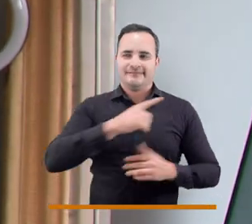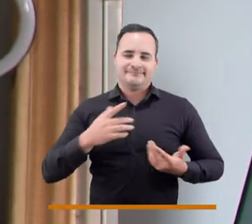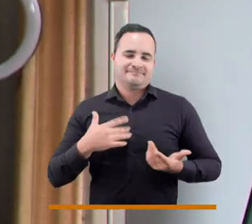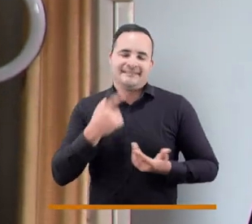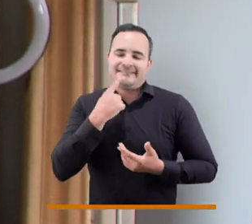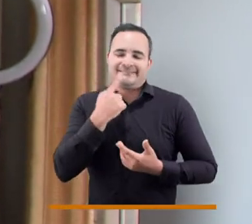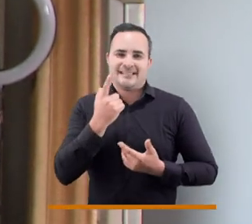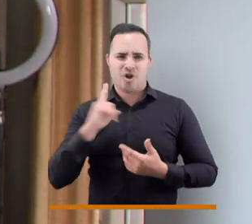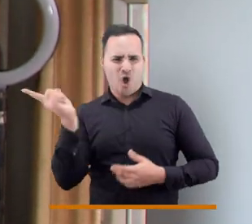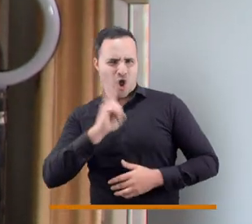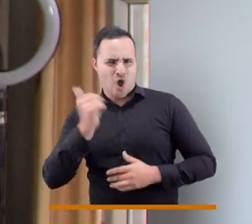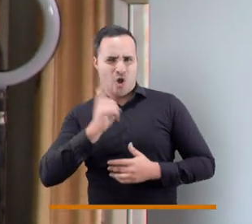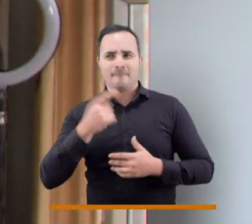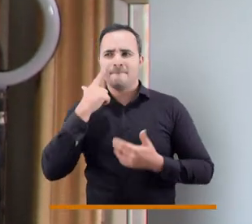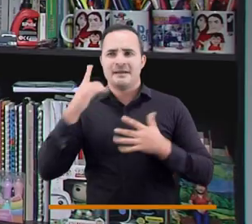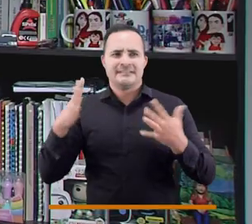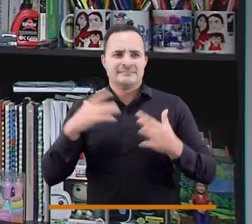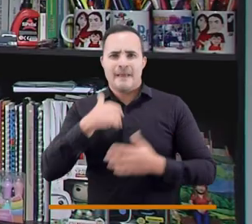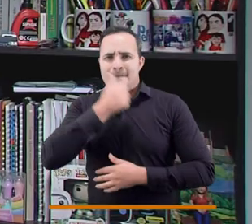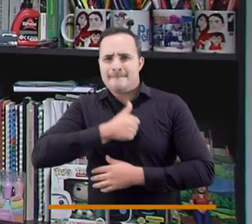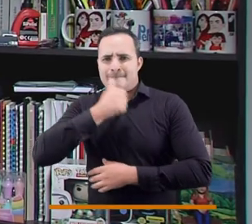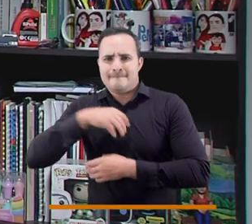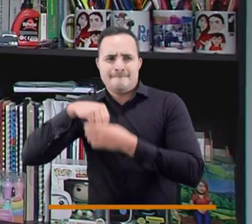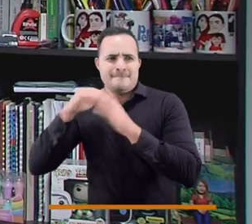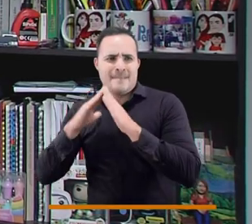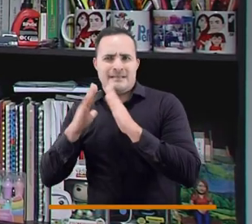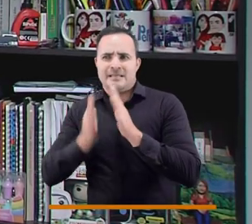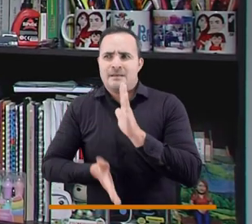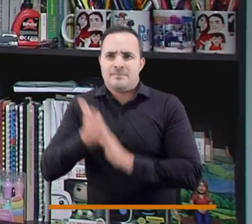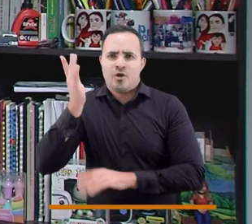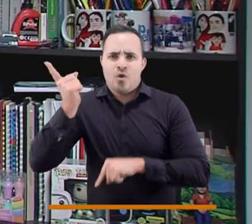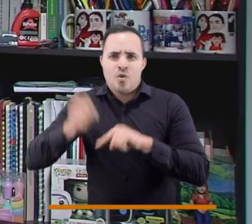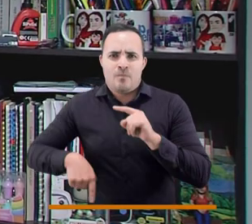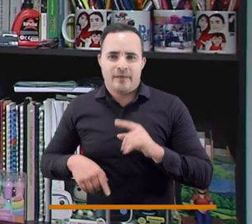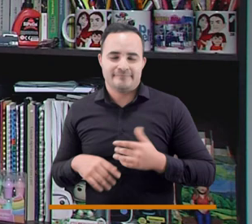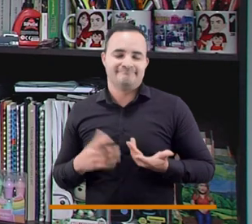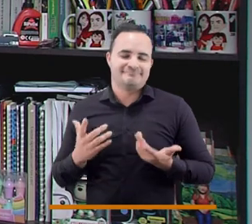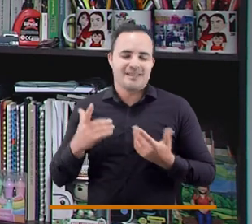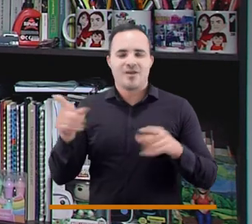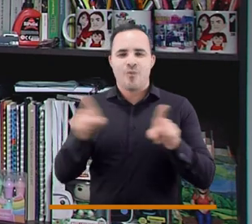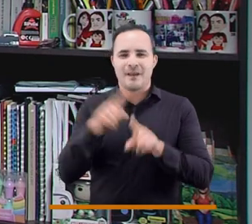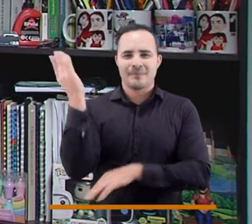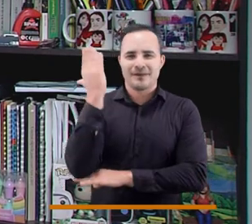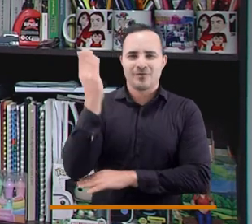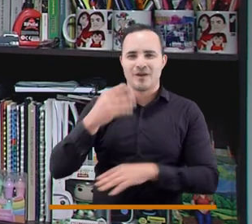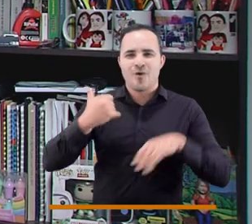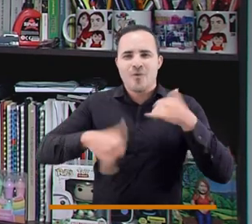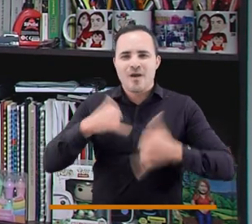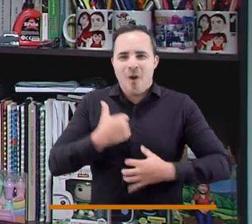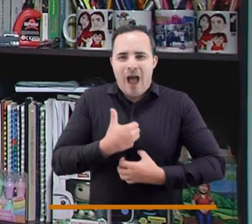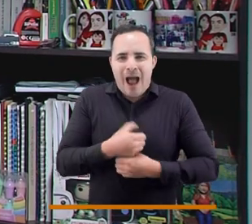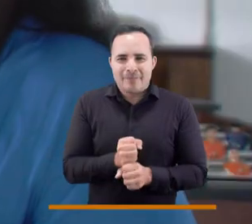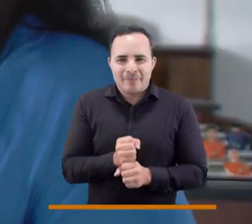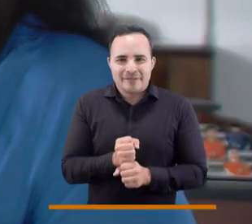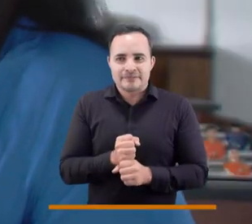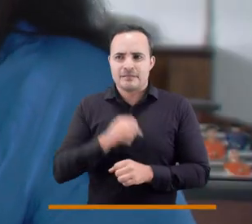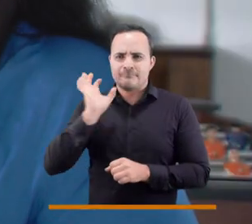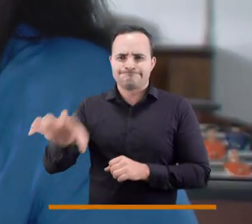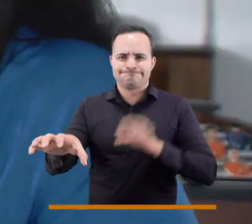nos van a poner como en los juegos del hambre. Leí a un teórico que decía que era como en los juegos del hambre estar en distritos y como guetos.